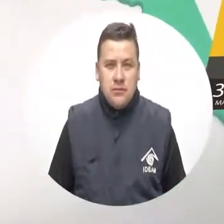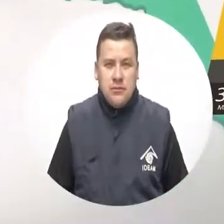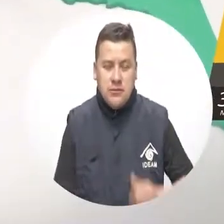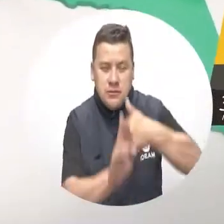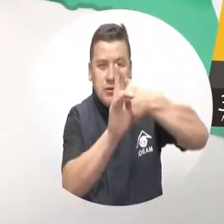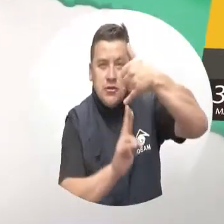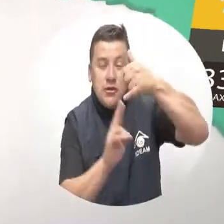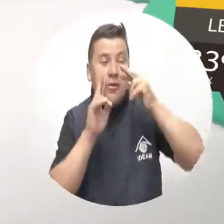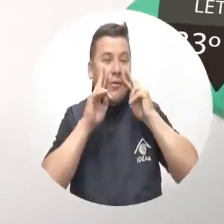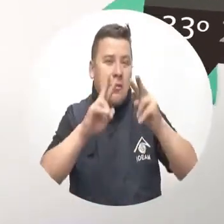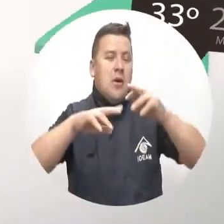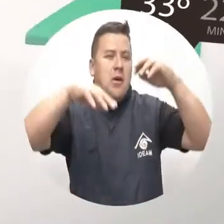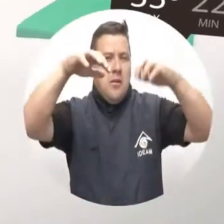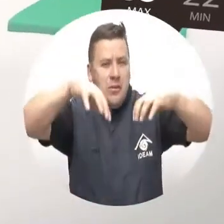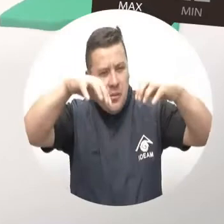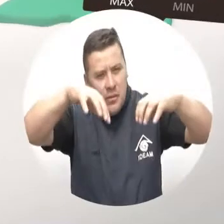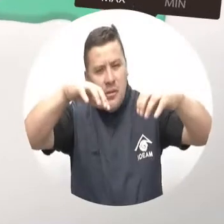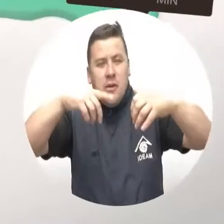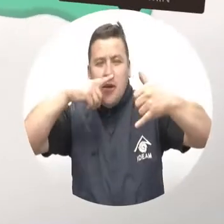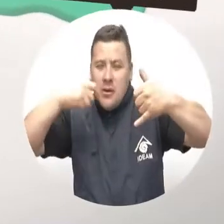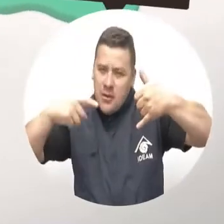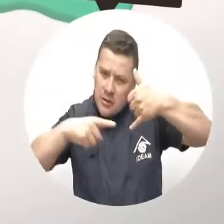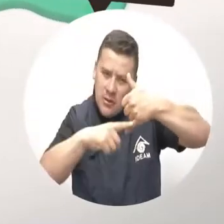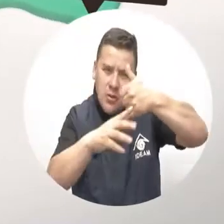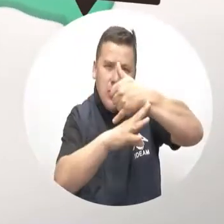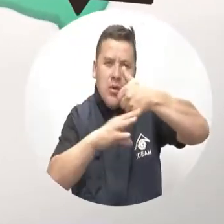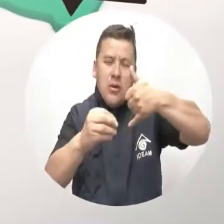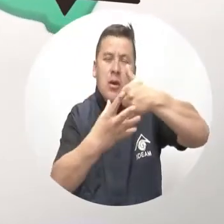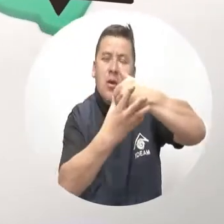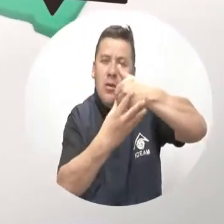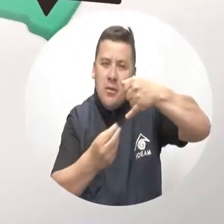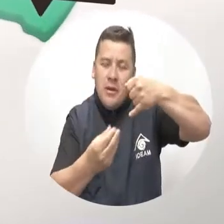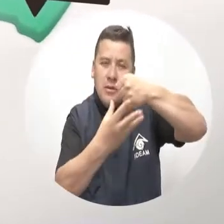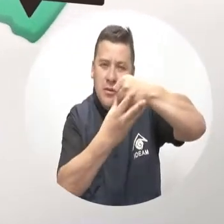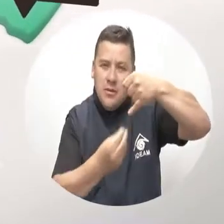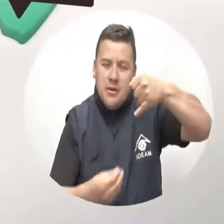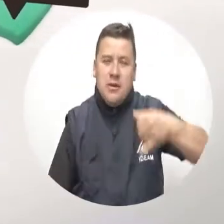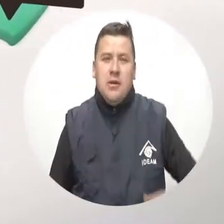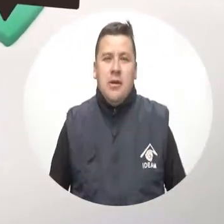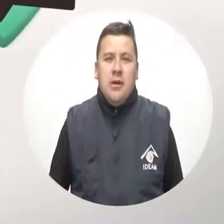Hacia el sur habrán lluvias en algunos sectores en el Amazonas y Oriente del Baupés.